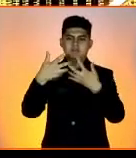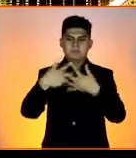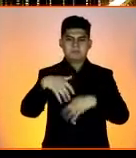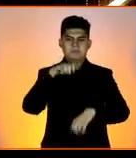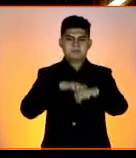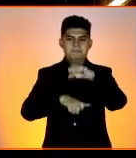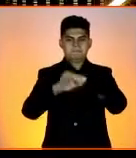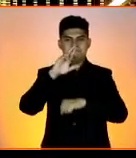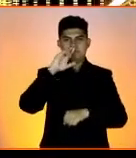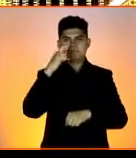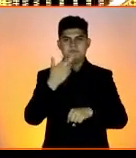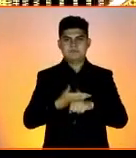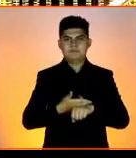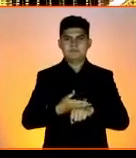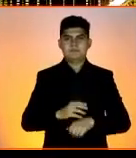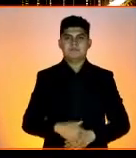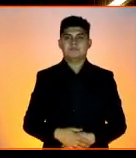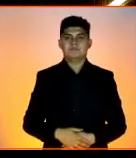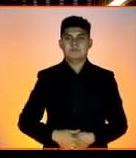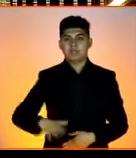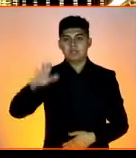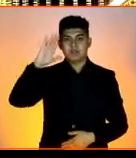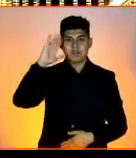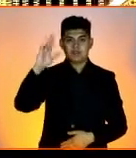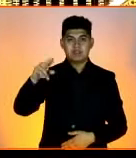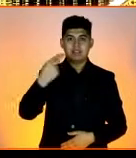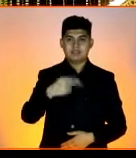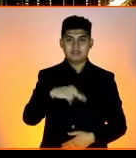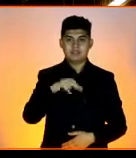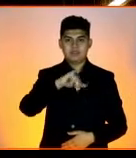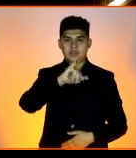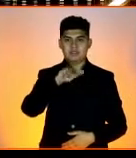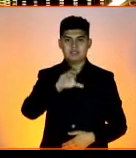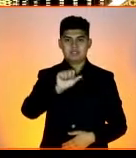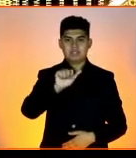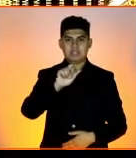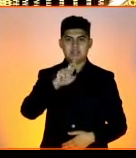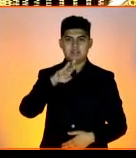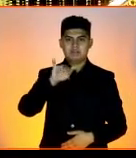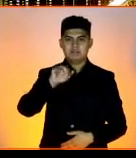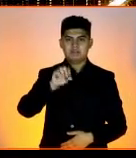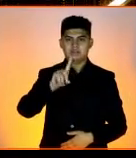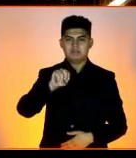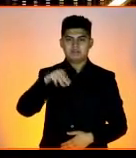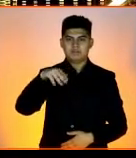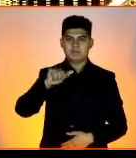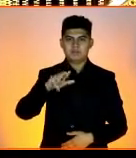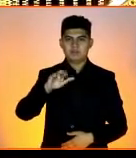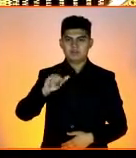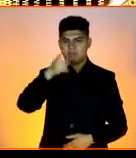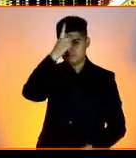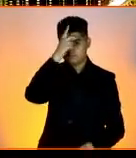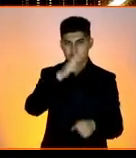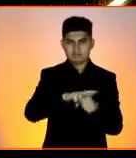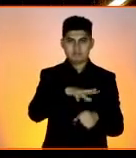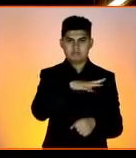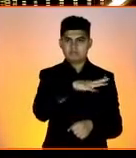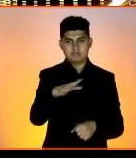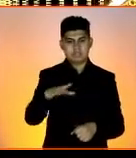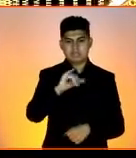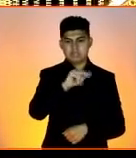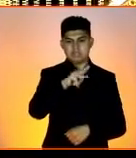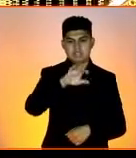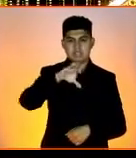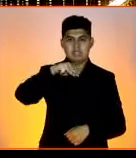responsable. Hola, mi nombre es José Armando Curiel Moreno, director general de Caja SMG,